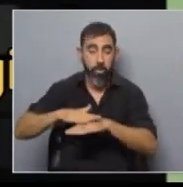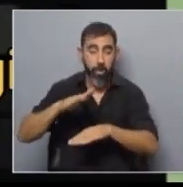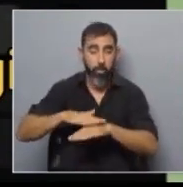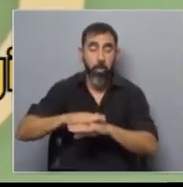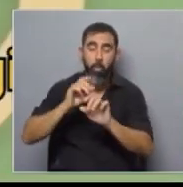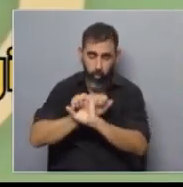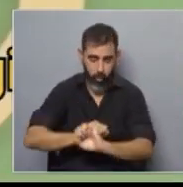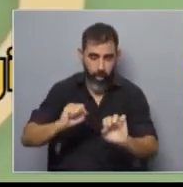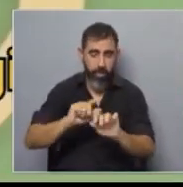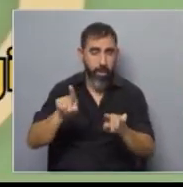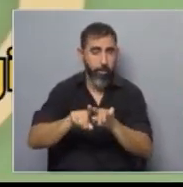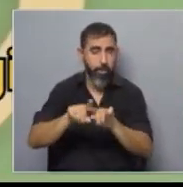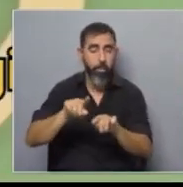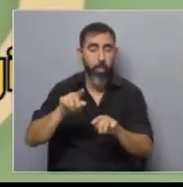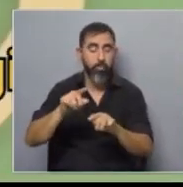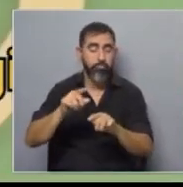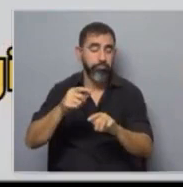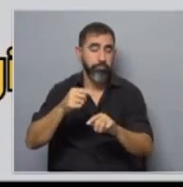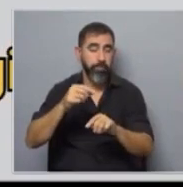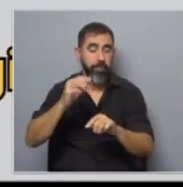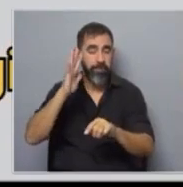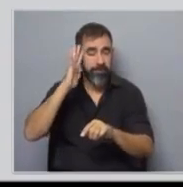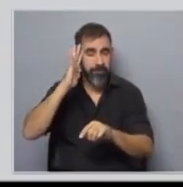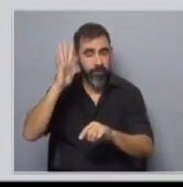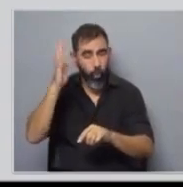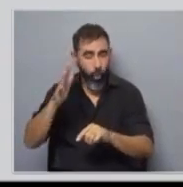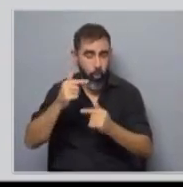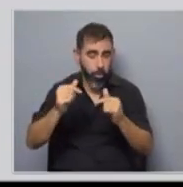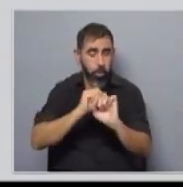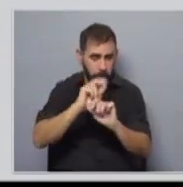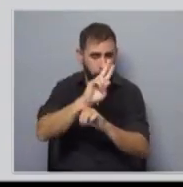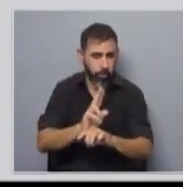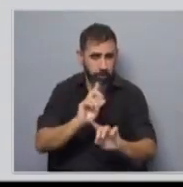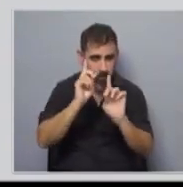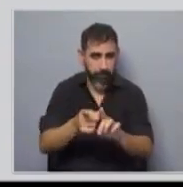porque también se puede usar en el ámbito clínico de la psicopedagogía, por ejemplo,